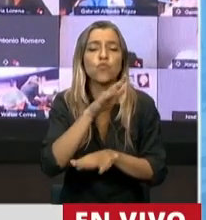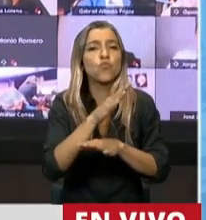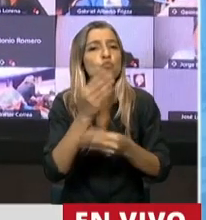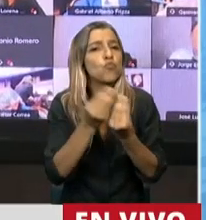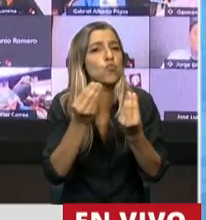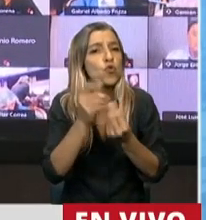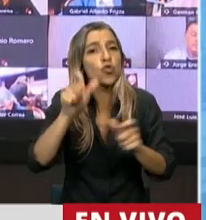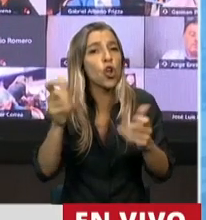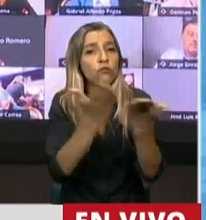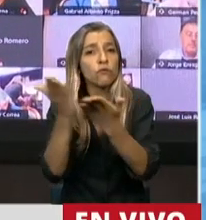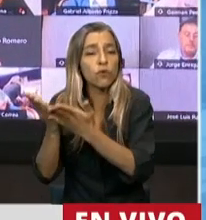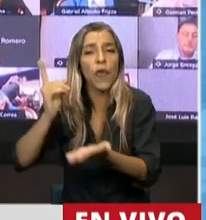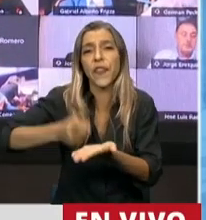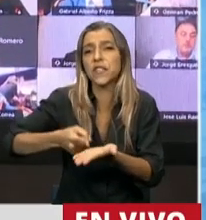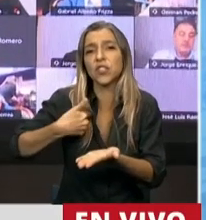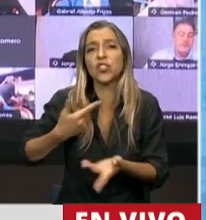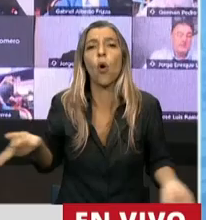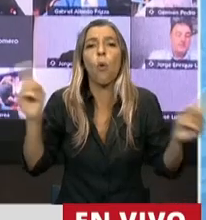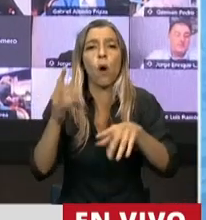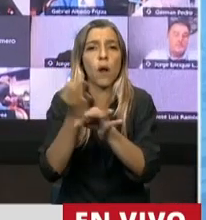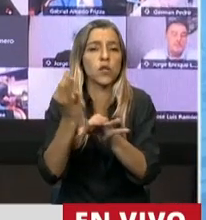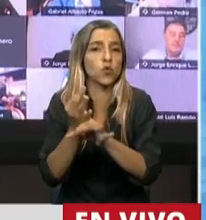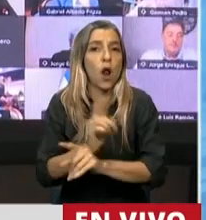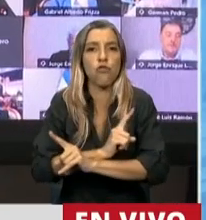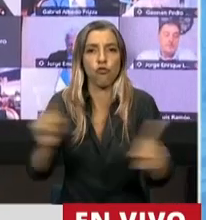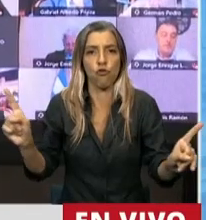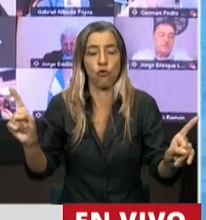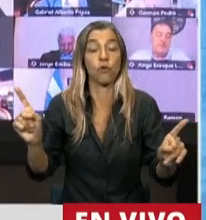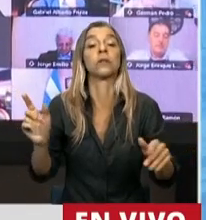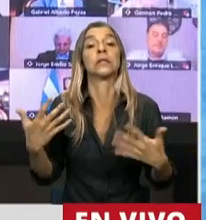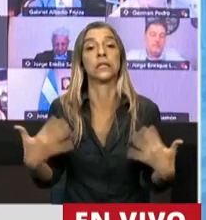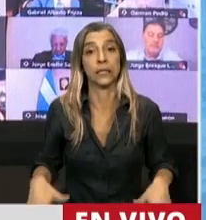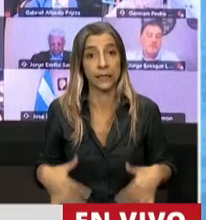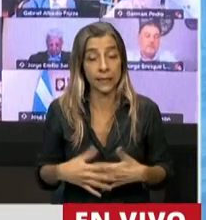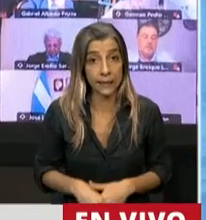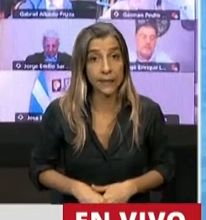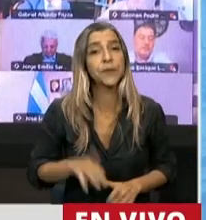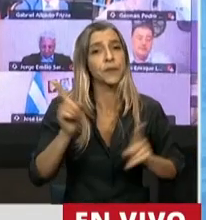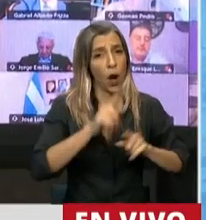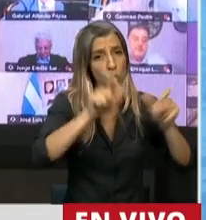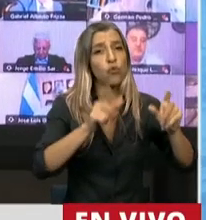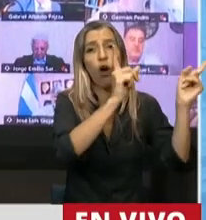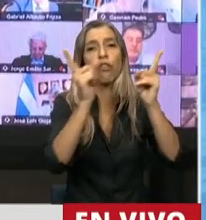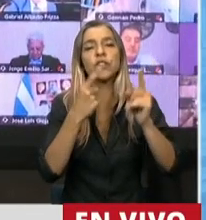Hay docentes que plantean que esa cifra se va a triplicar.